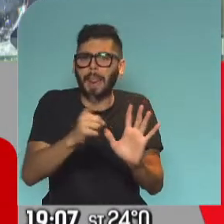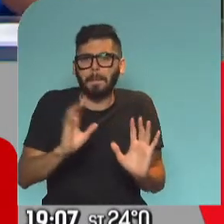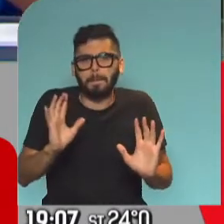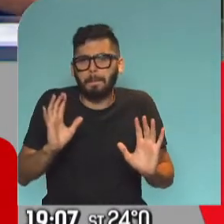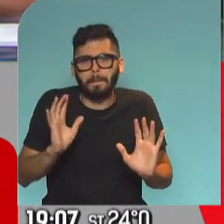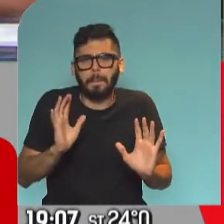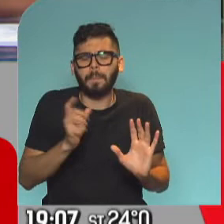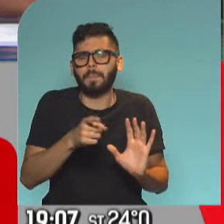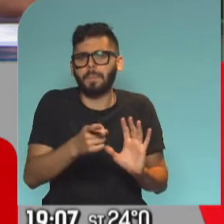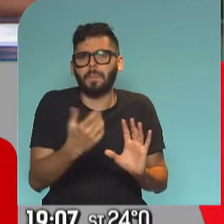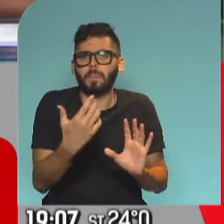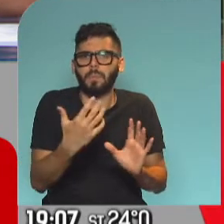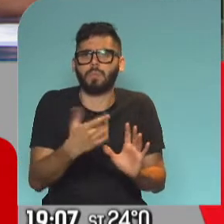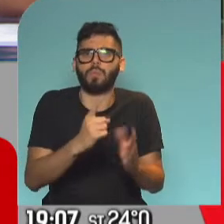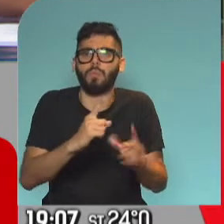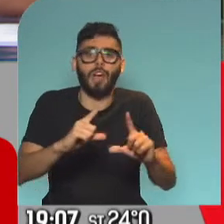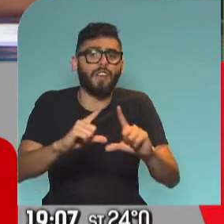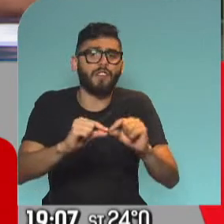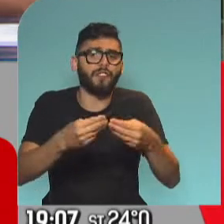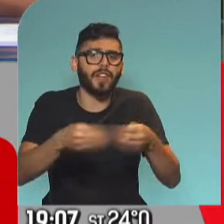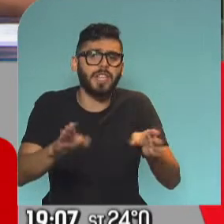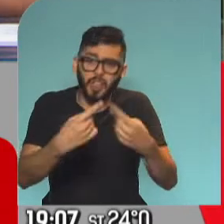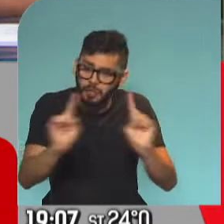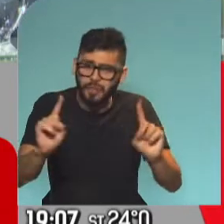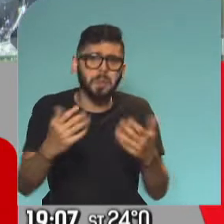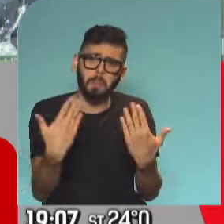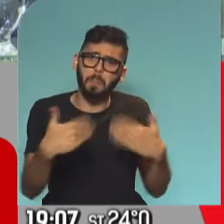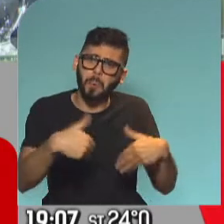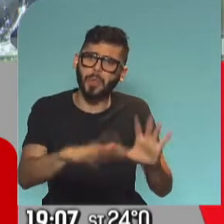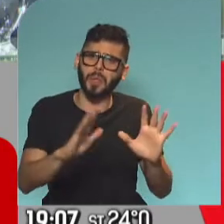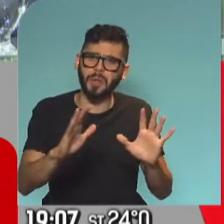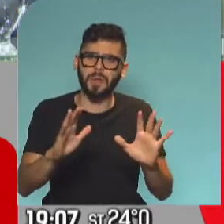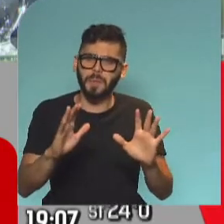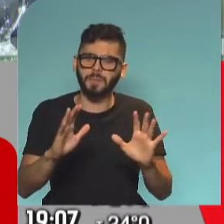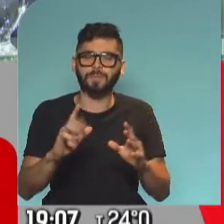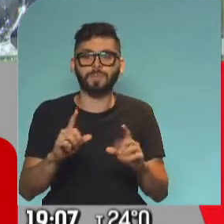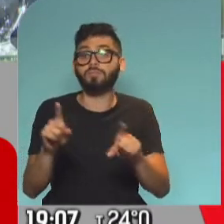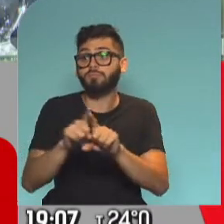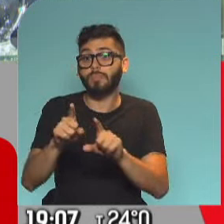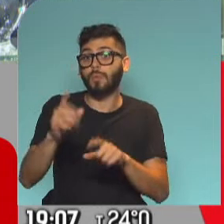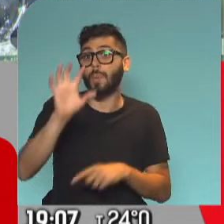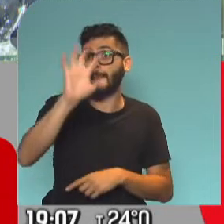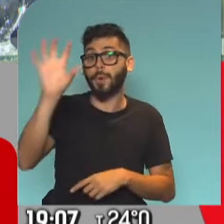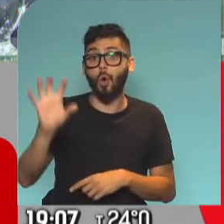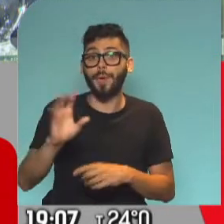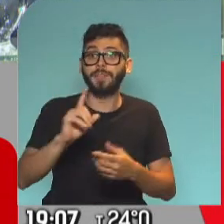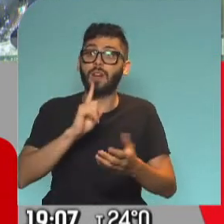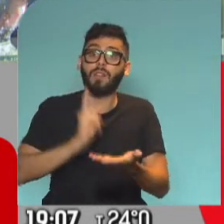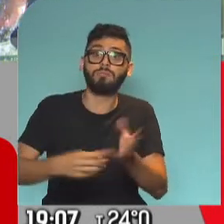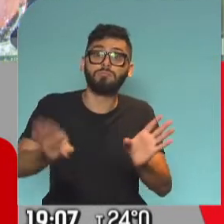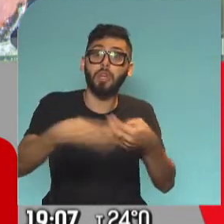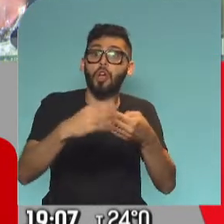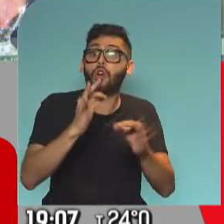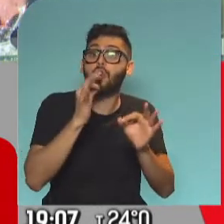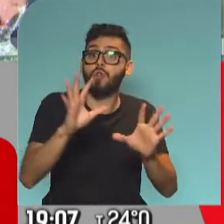tener una fecha distinta de inicio de clases. Y como se permitió que cada provincia maneje sus restricciones, ¿verdad?